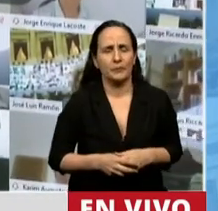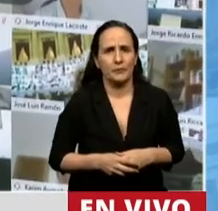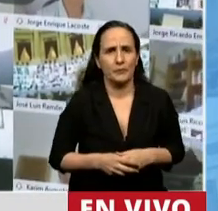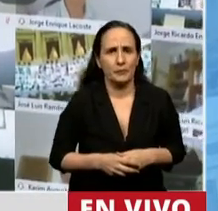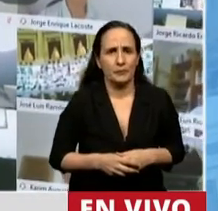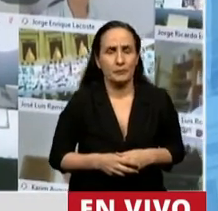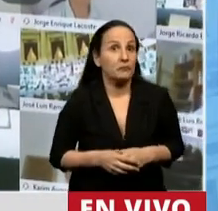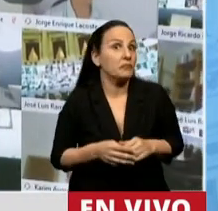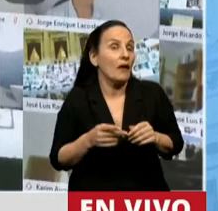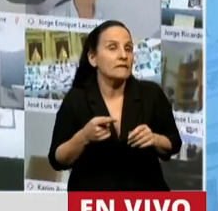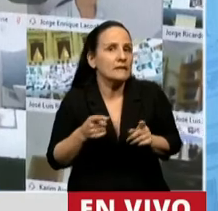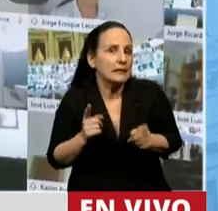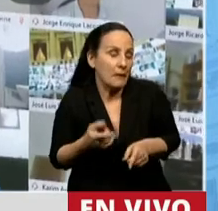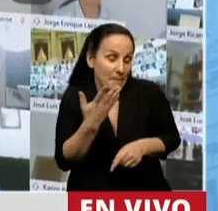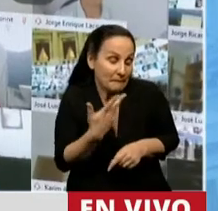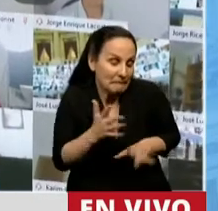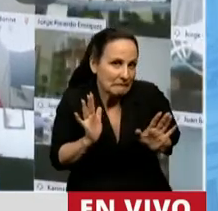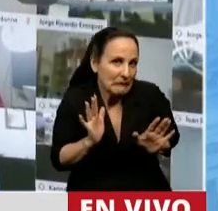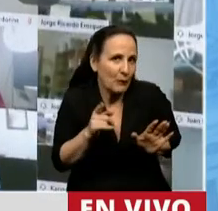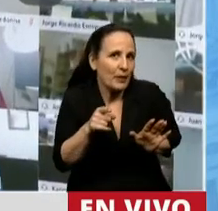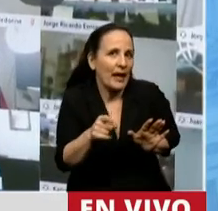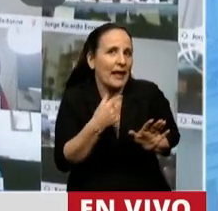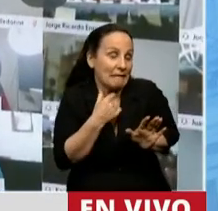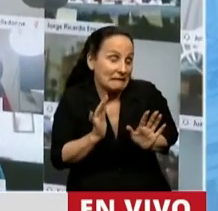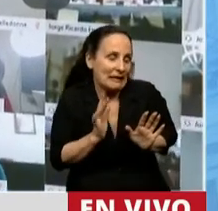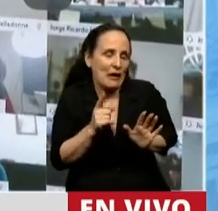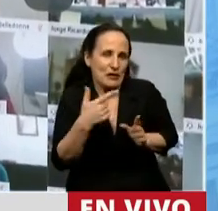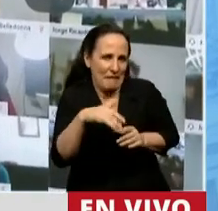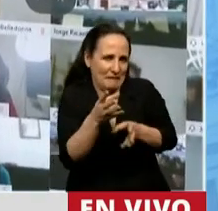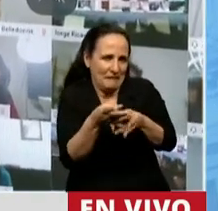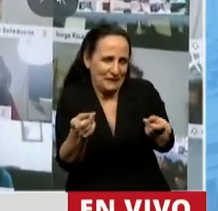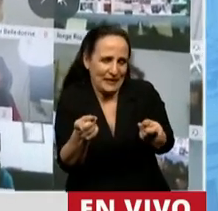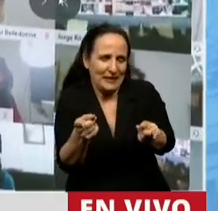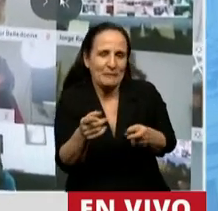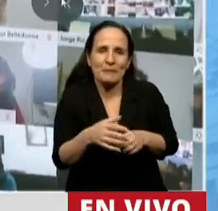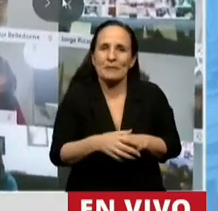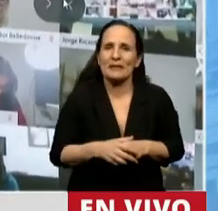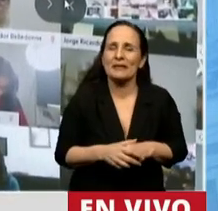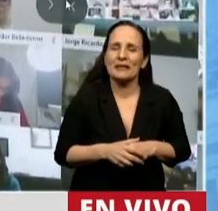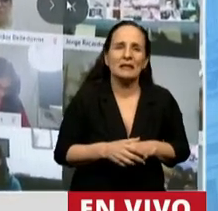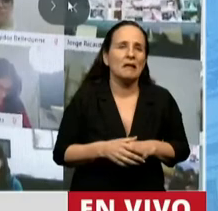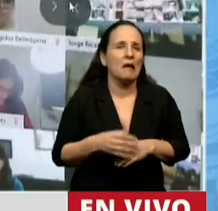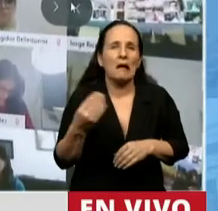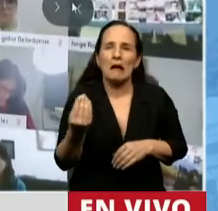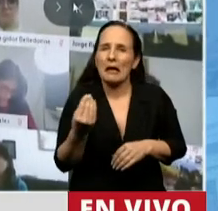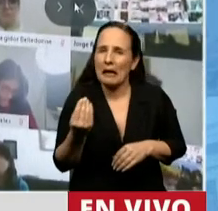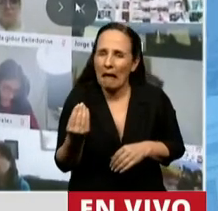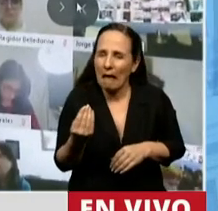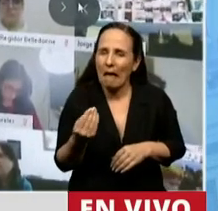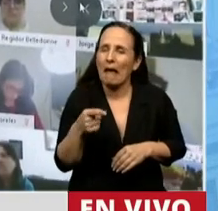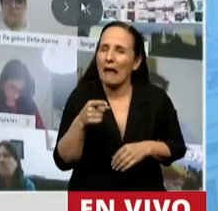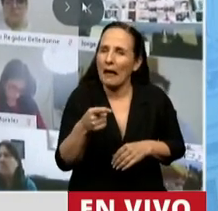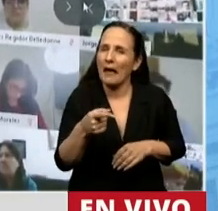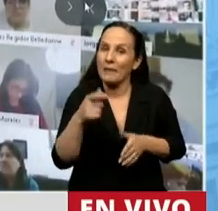gustaría también, Presidente, y con esto voy a ir cerrando, resaltar especialmente también de este acuerdo